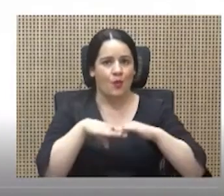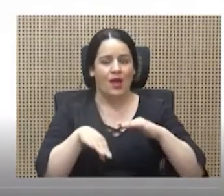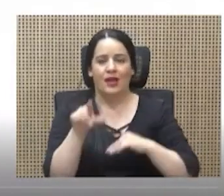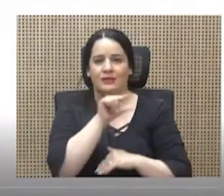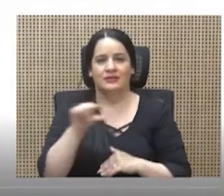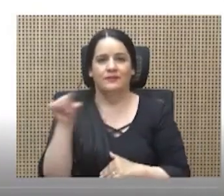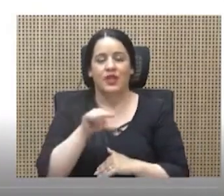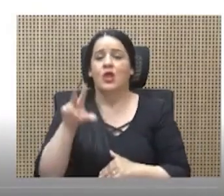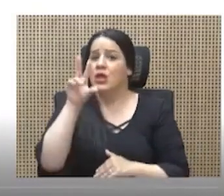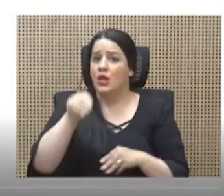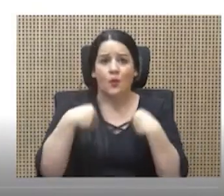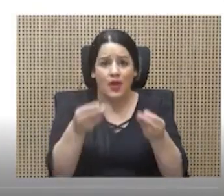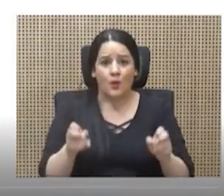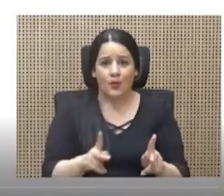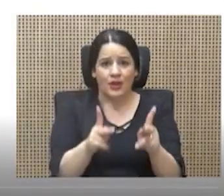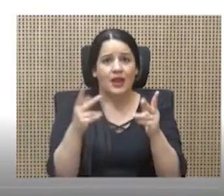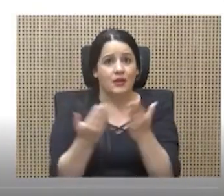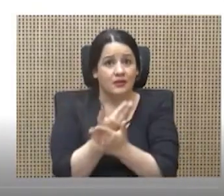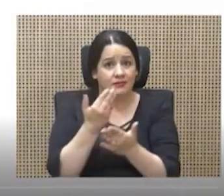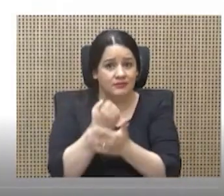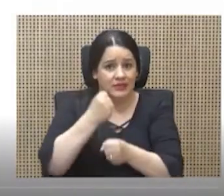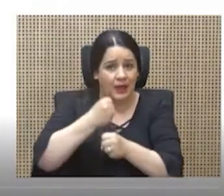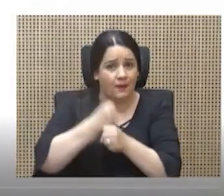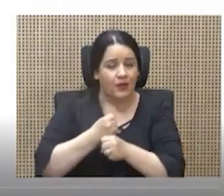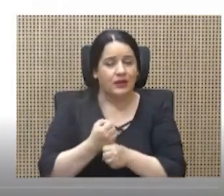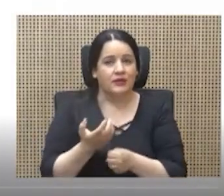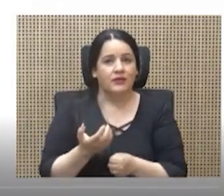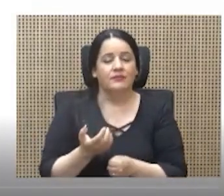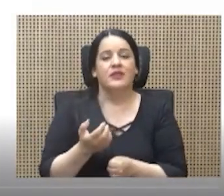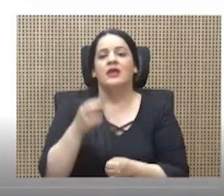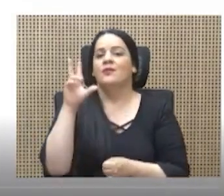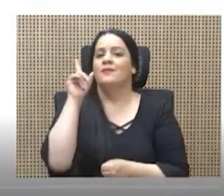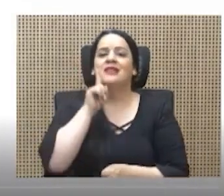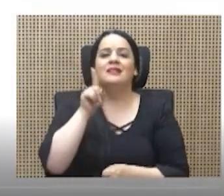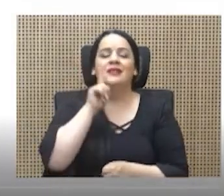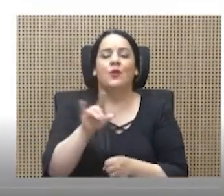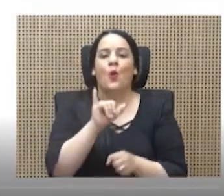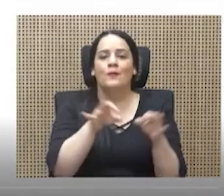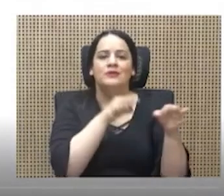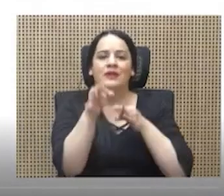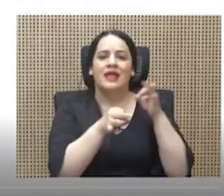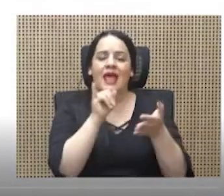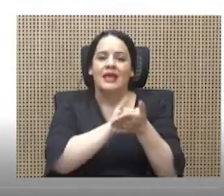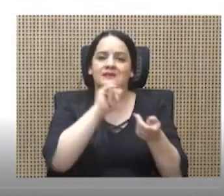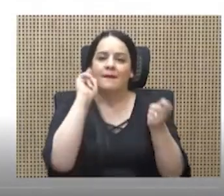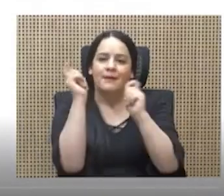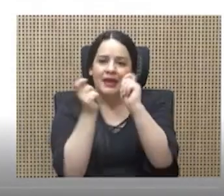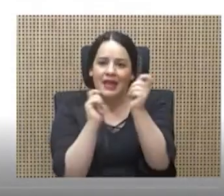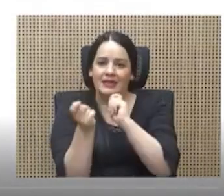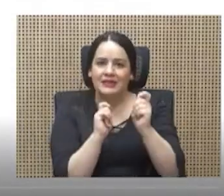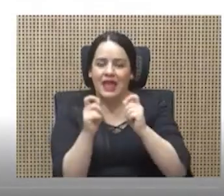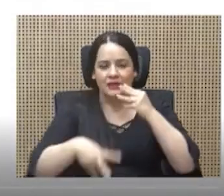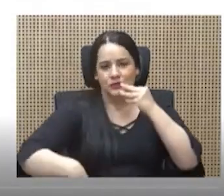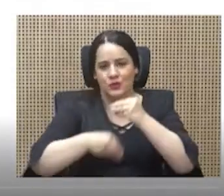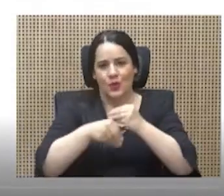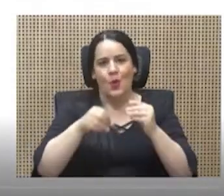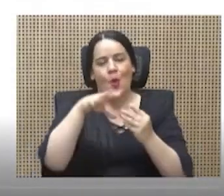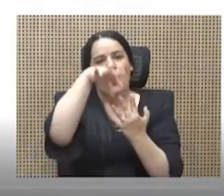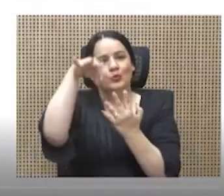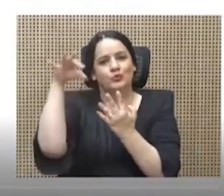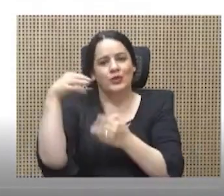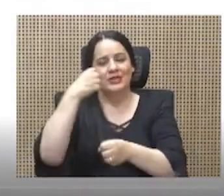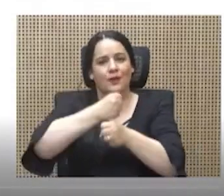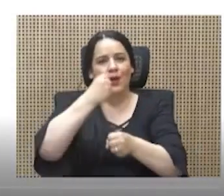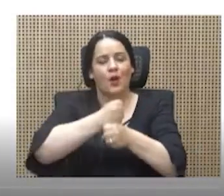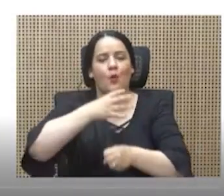nuevos puestos de trabajo? Mentira. Como explicaba antes, es una variante adicional a las opciones de trabajo formal